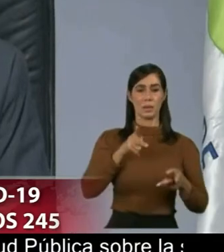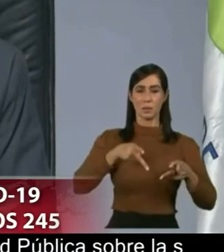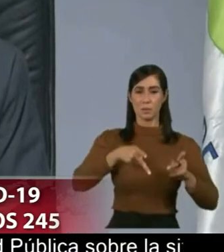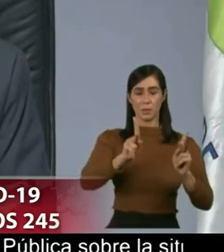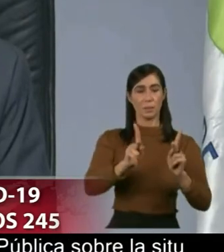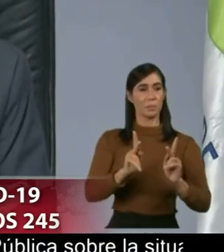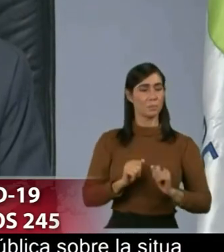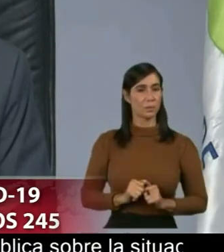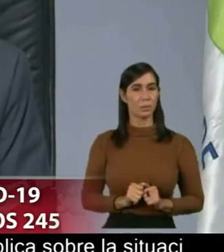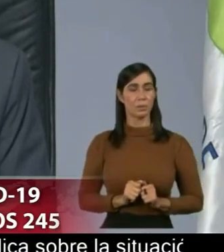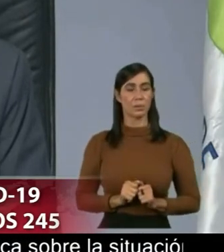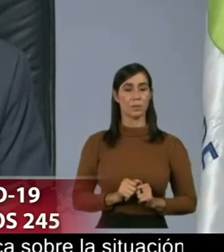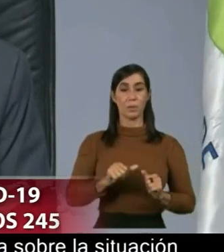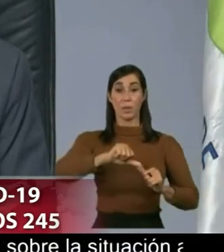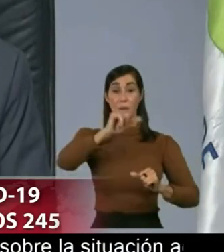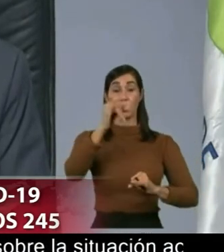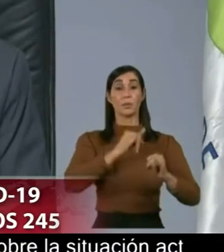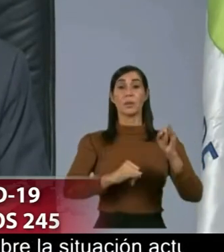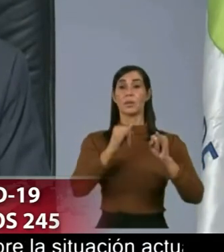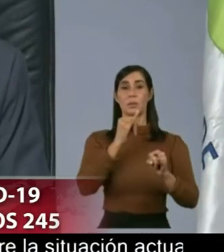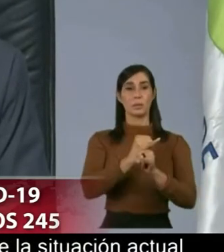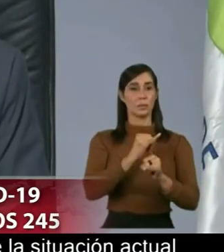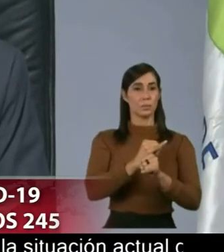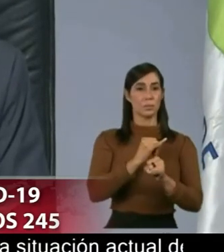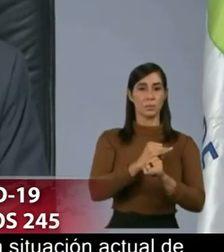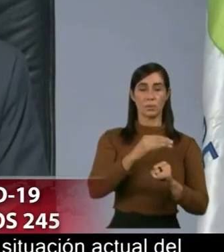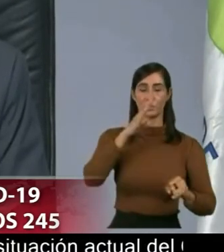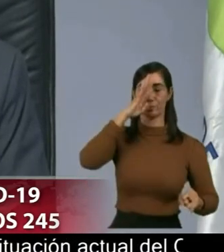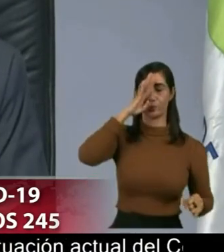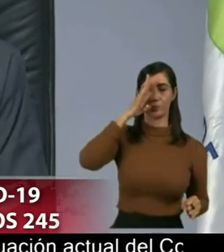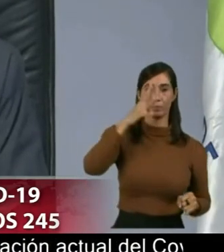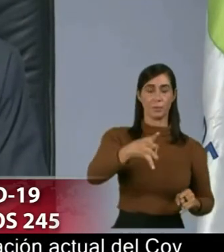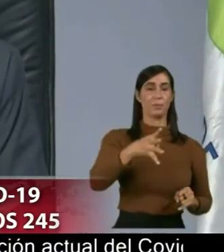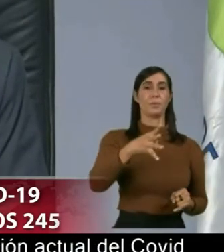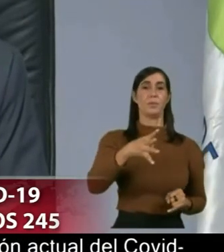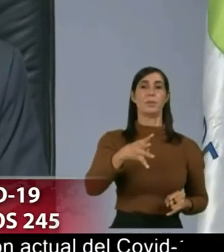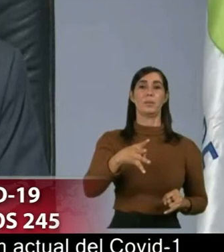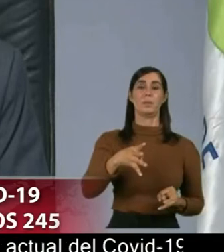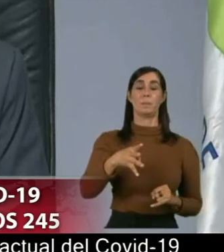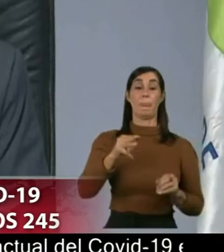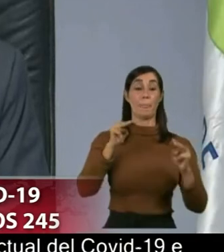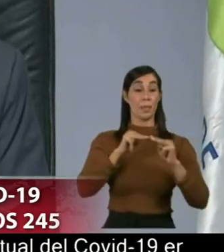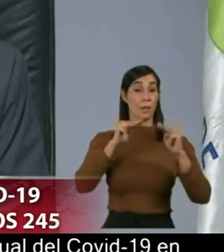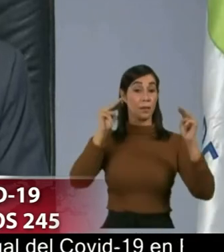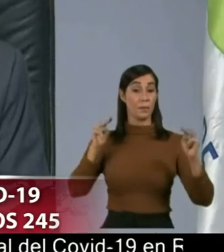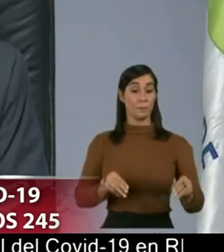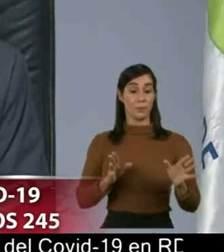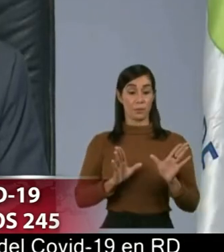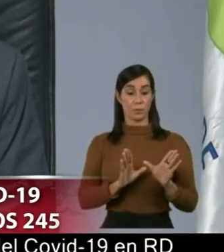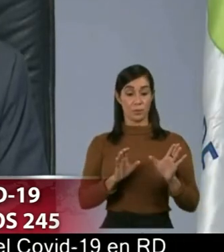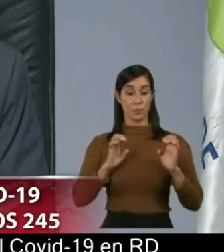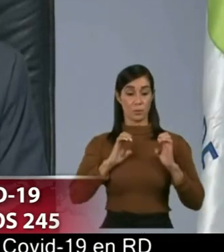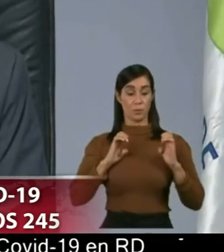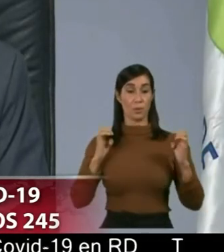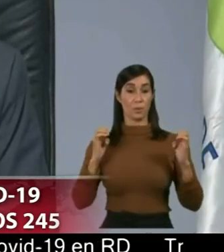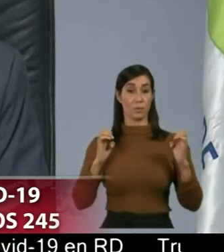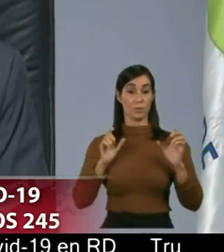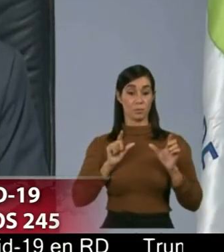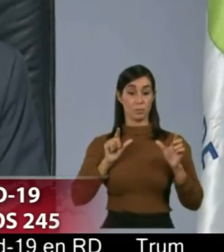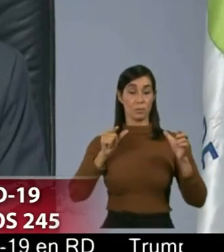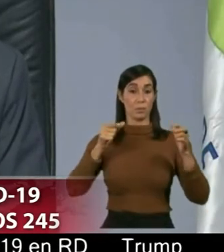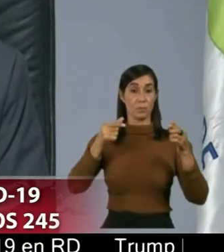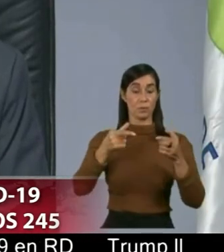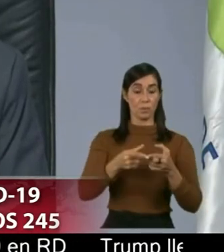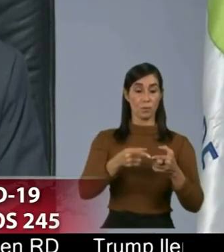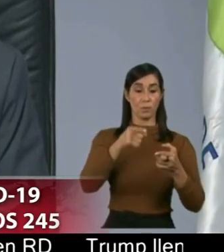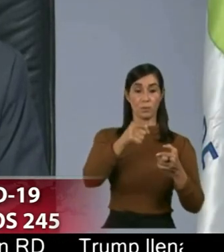gente de cualquier institución en esta lucha el ministerio creó una comisión donde están los